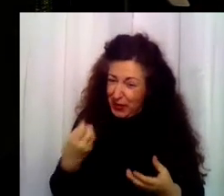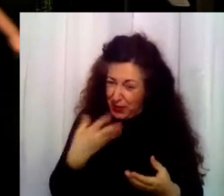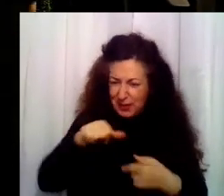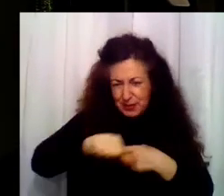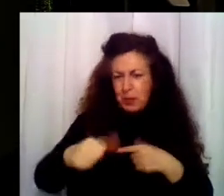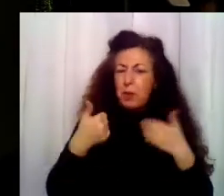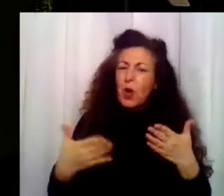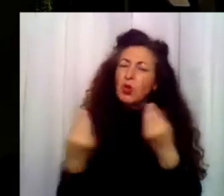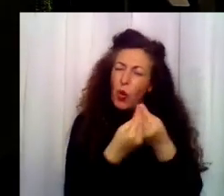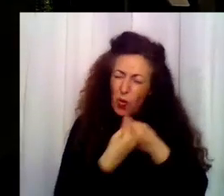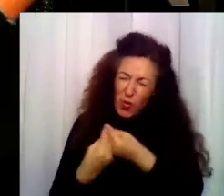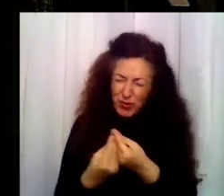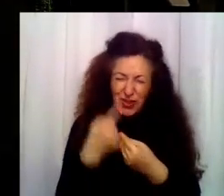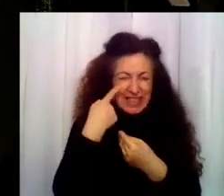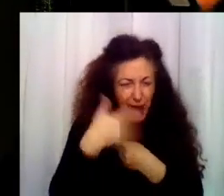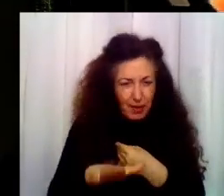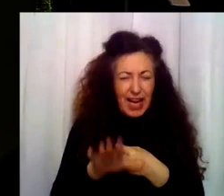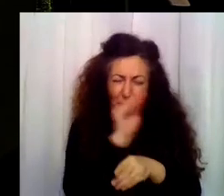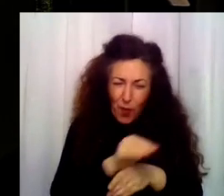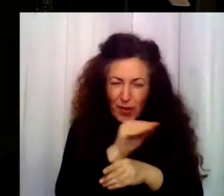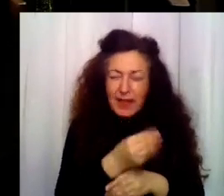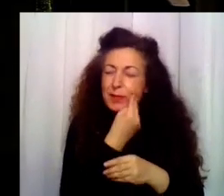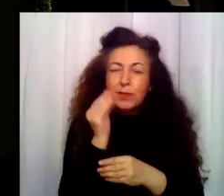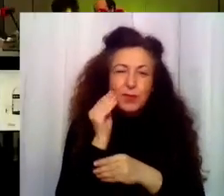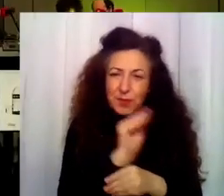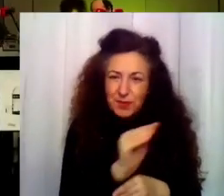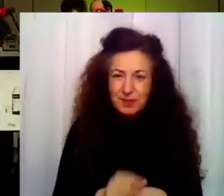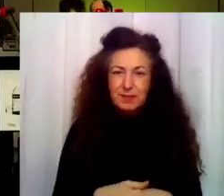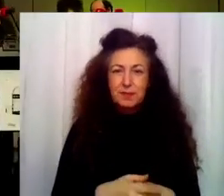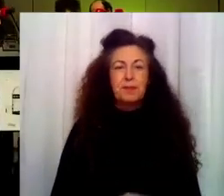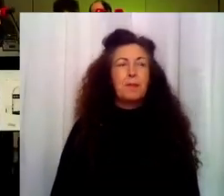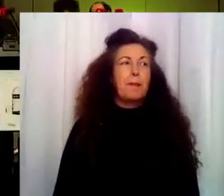estaremos juntos, ya verás. Te Qué bien. Cuídate. aviré. Adiós.